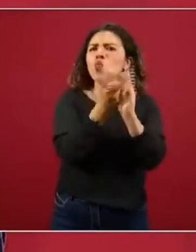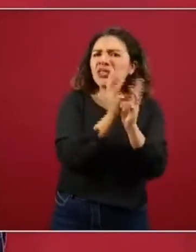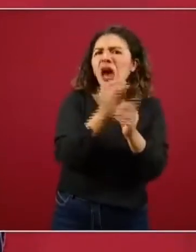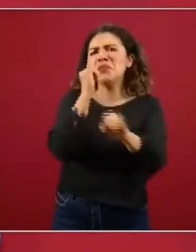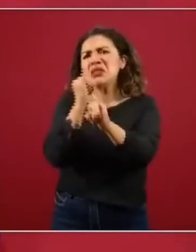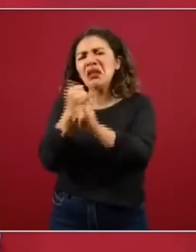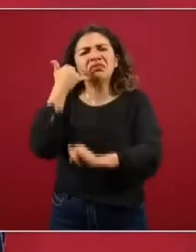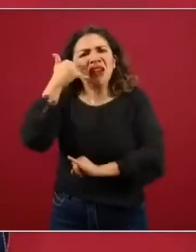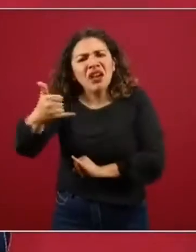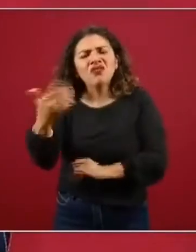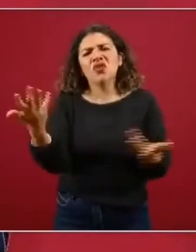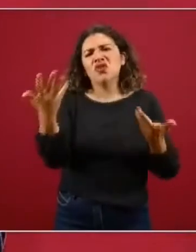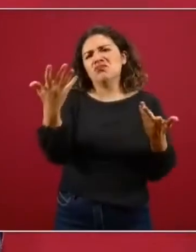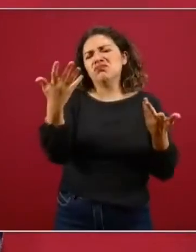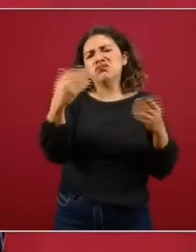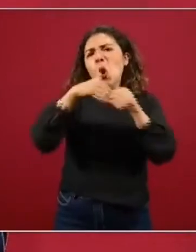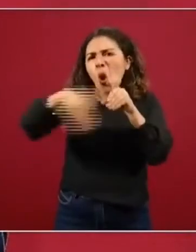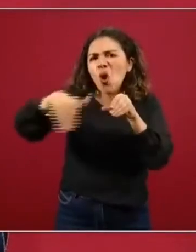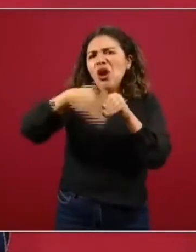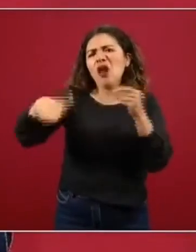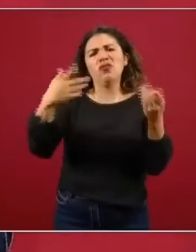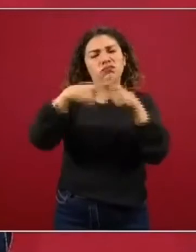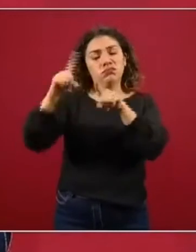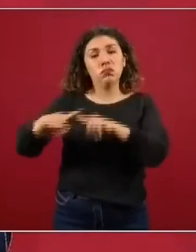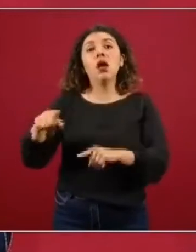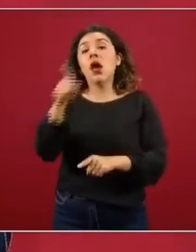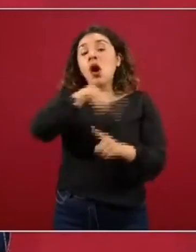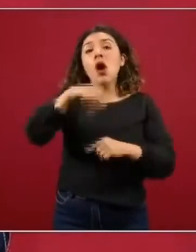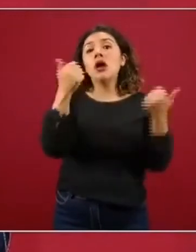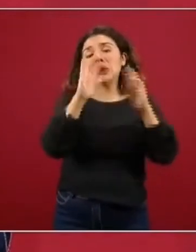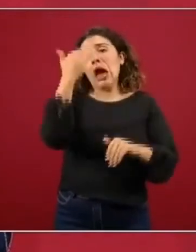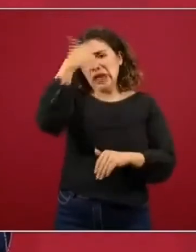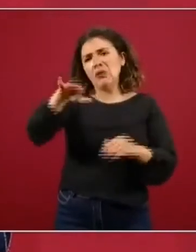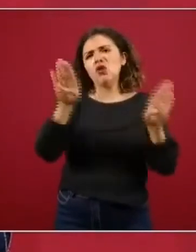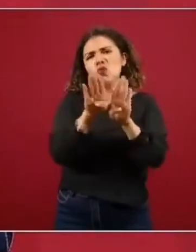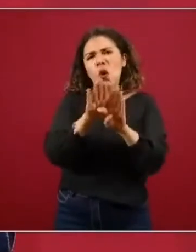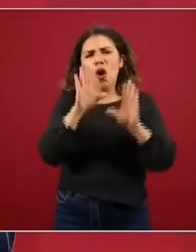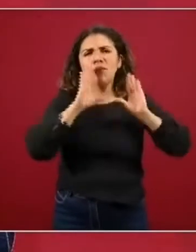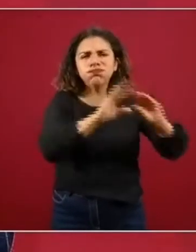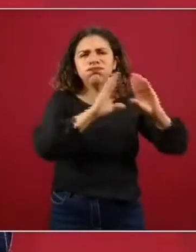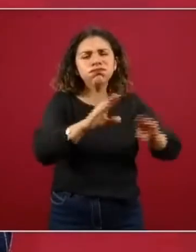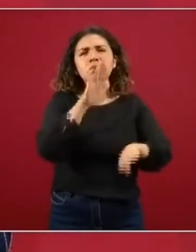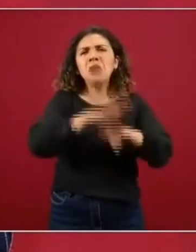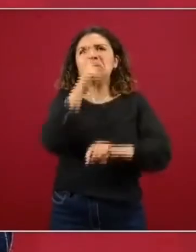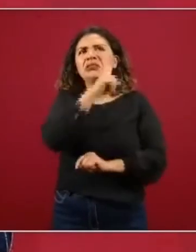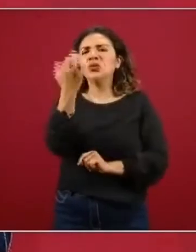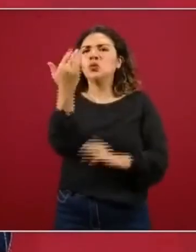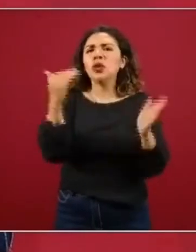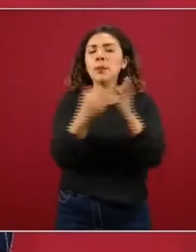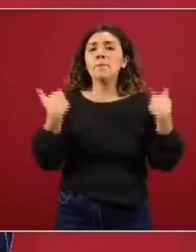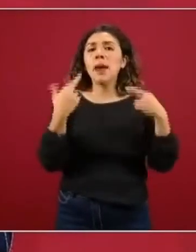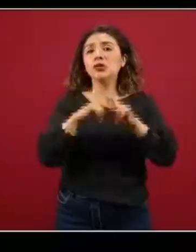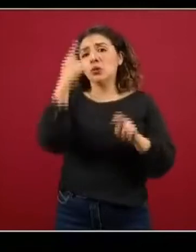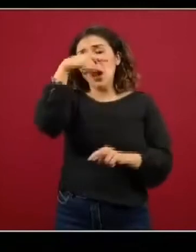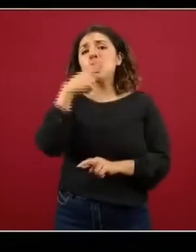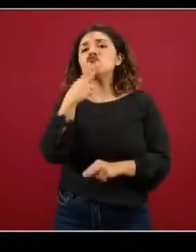por teléfono por correo electrónico y se les ha capacitado a más de ciento cincuenta mil profesores para